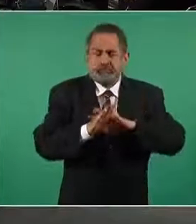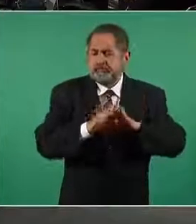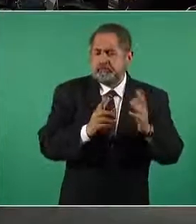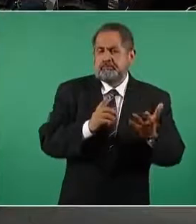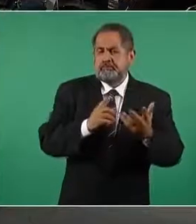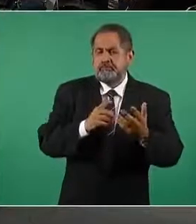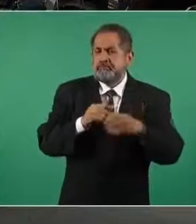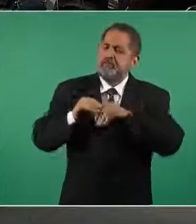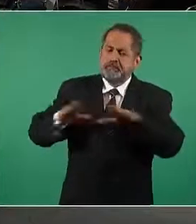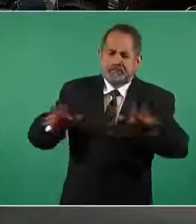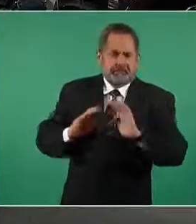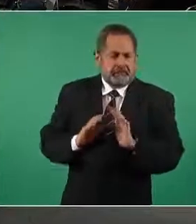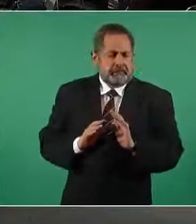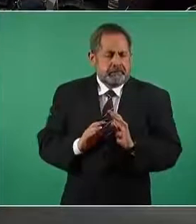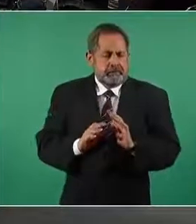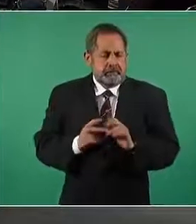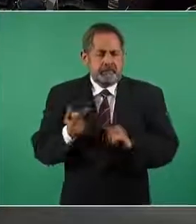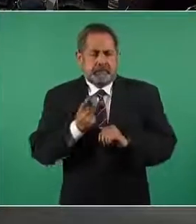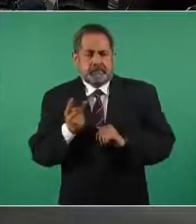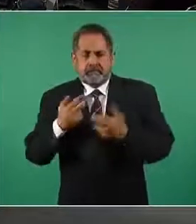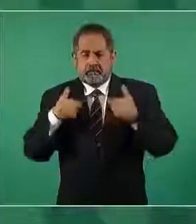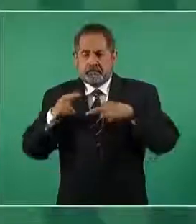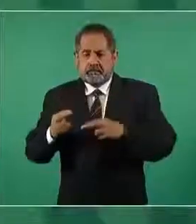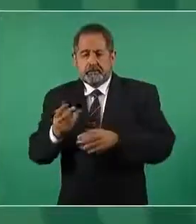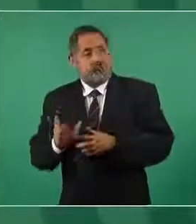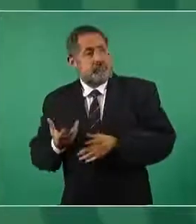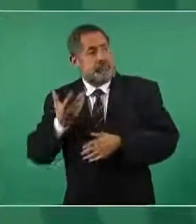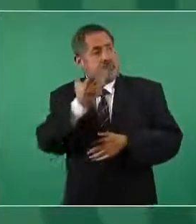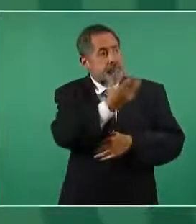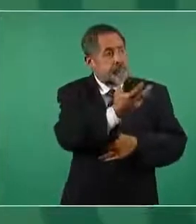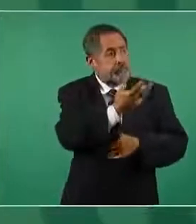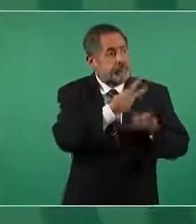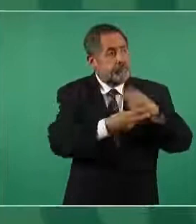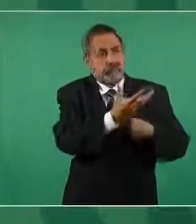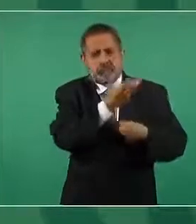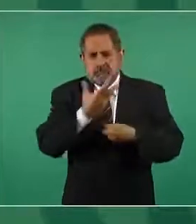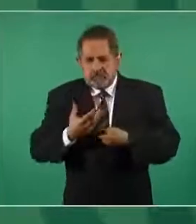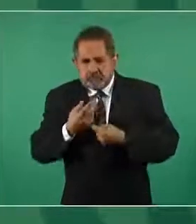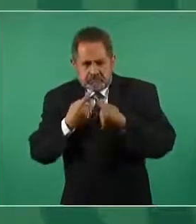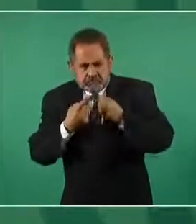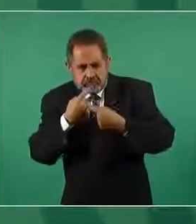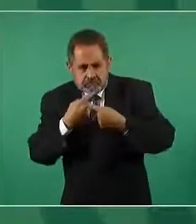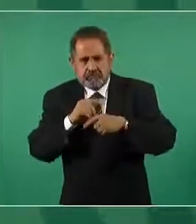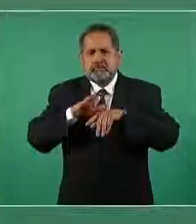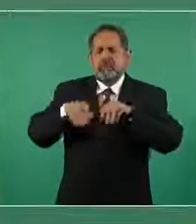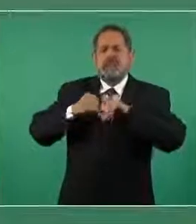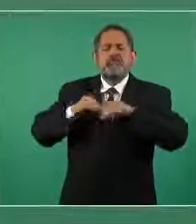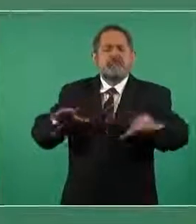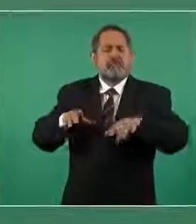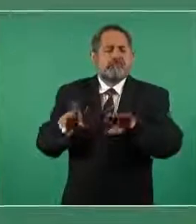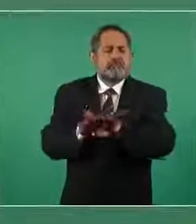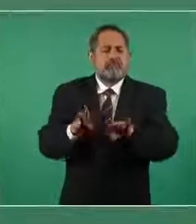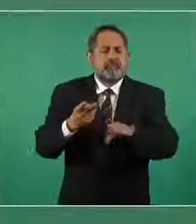los representantes de Hacienda que nos informen sobre